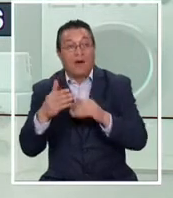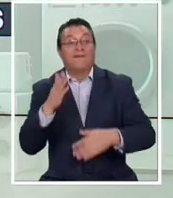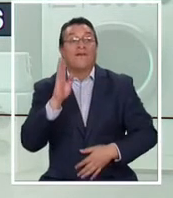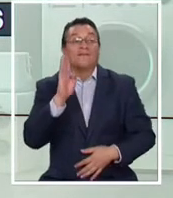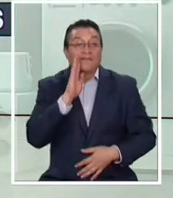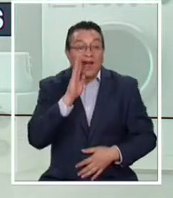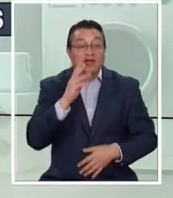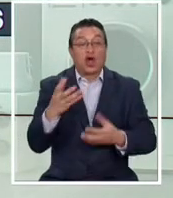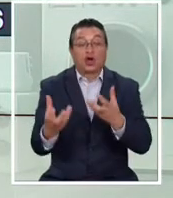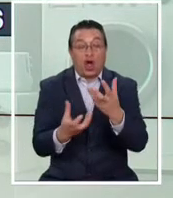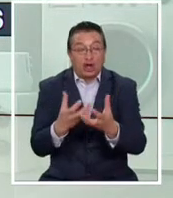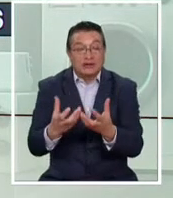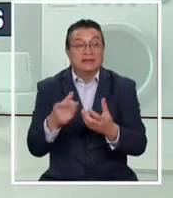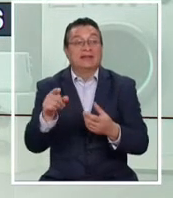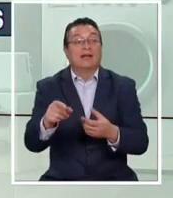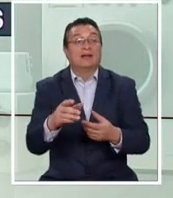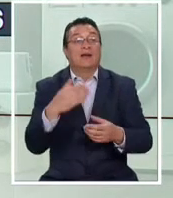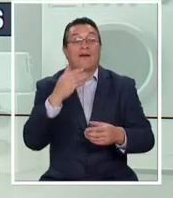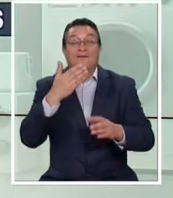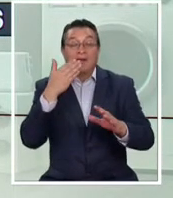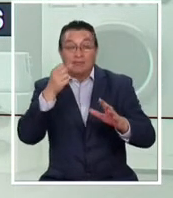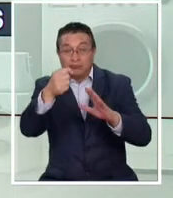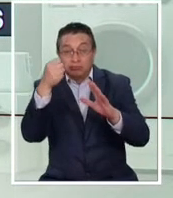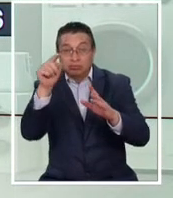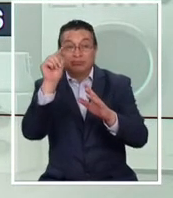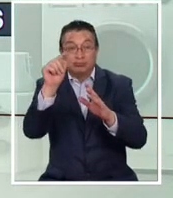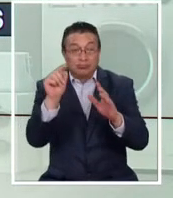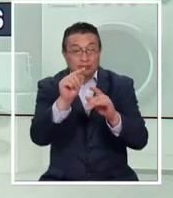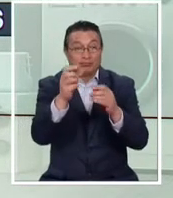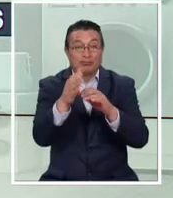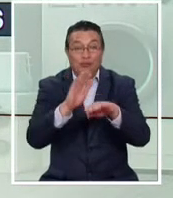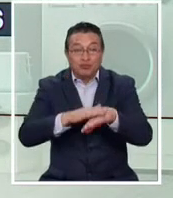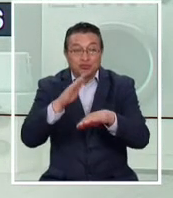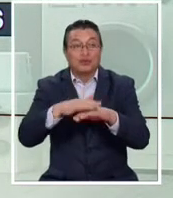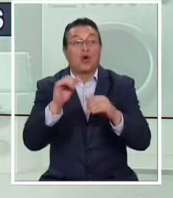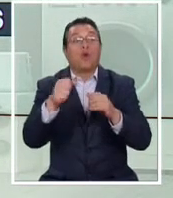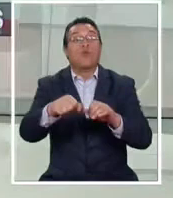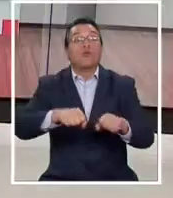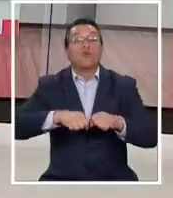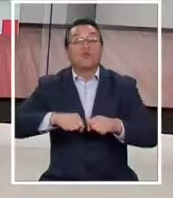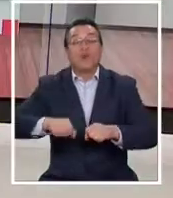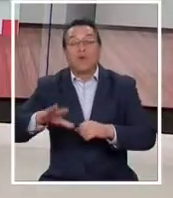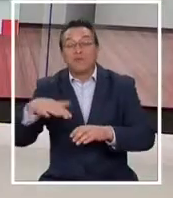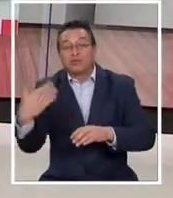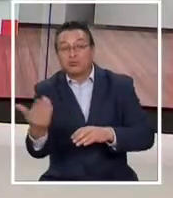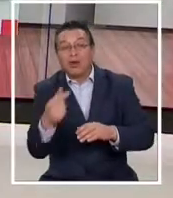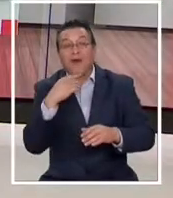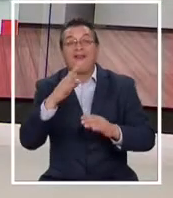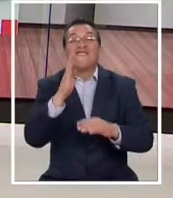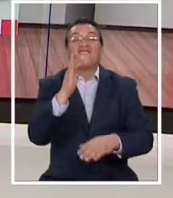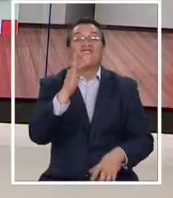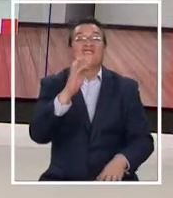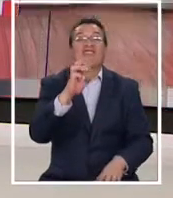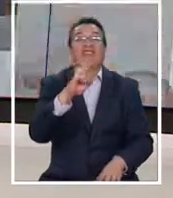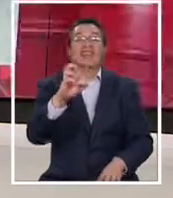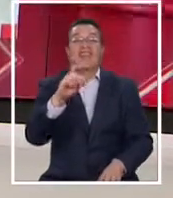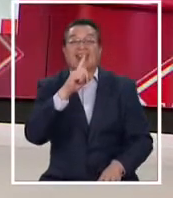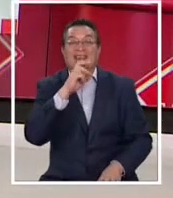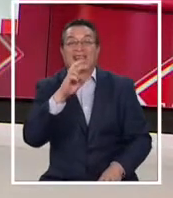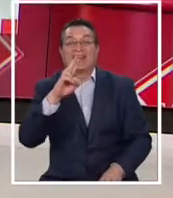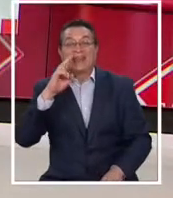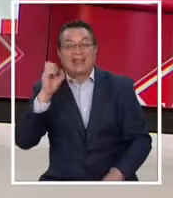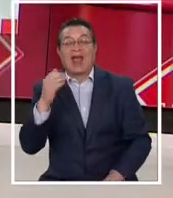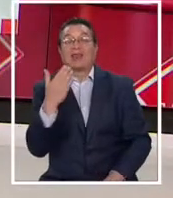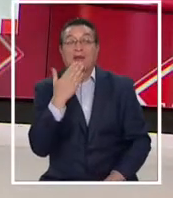baños, artículos para la cocina, línea blanca, electrodomésticos, los muebles, también los artículos de ferretería. Y también otros